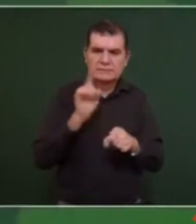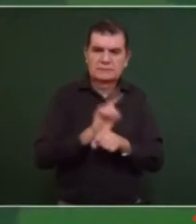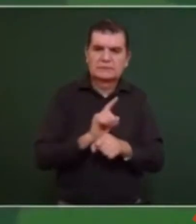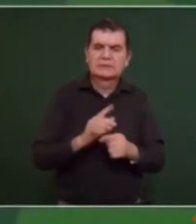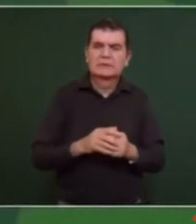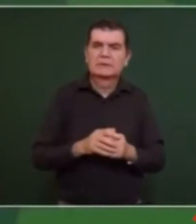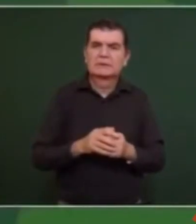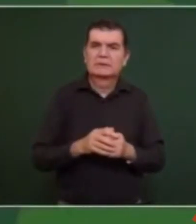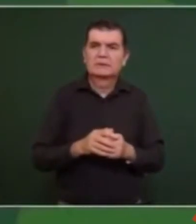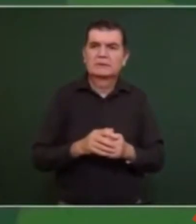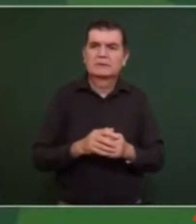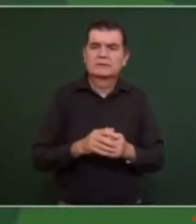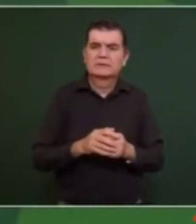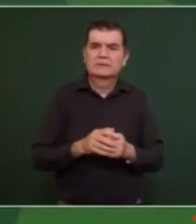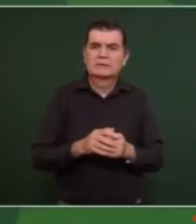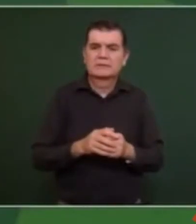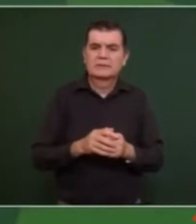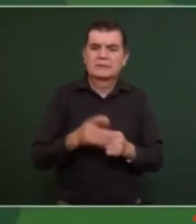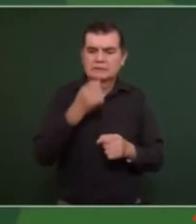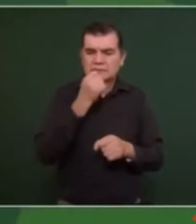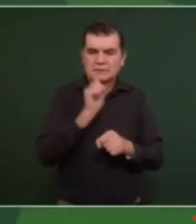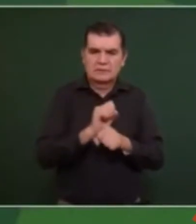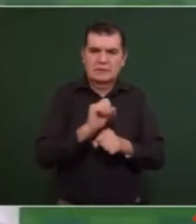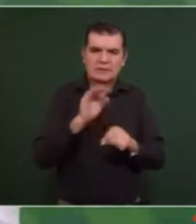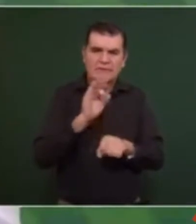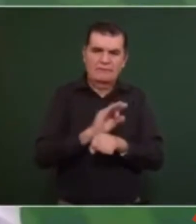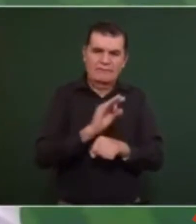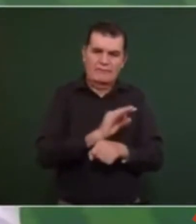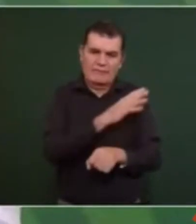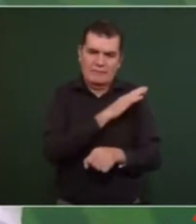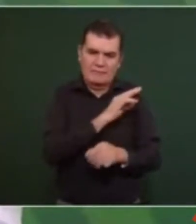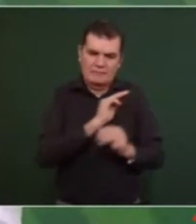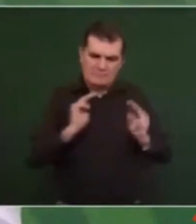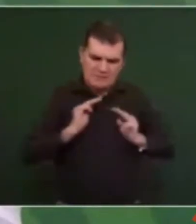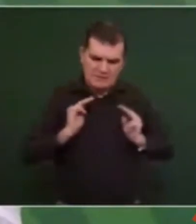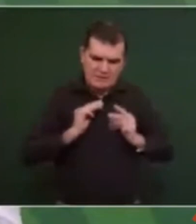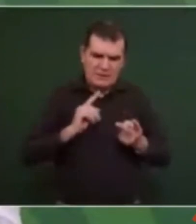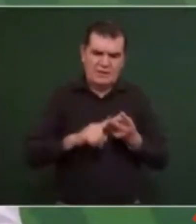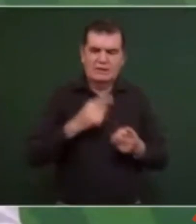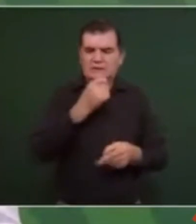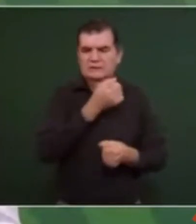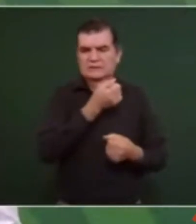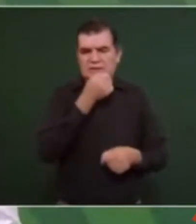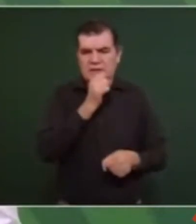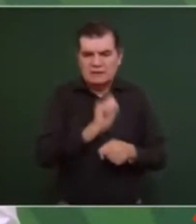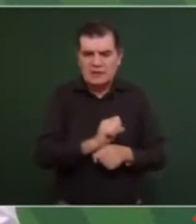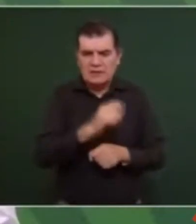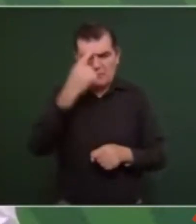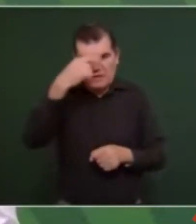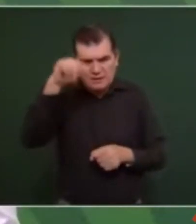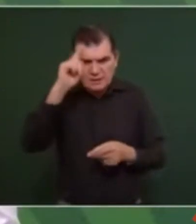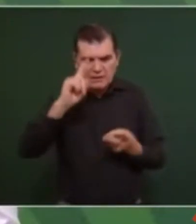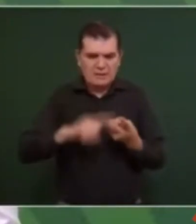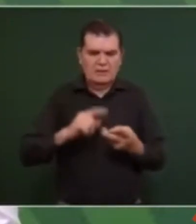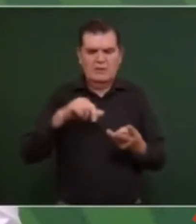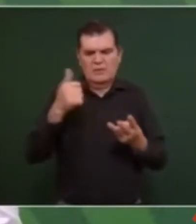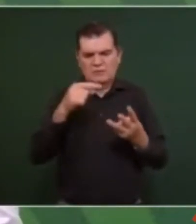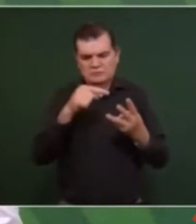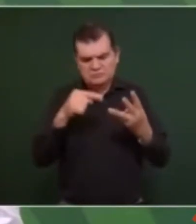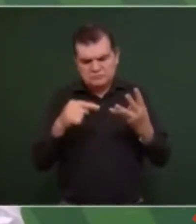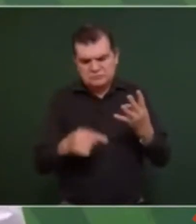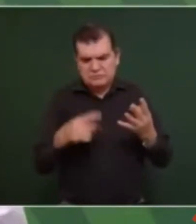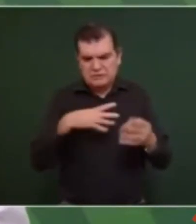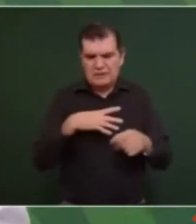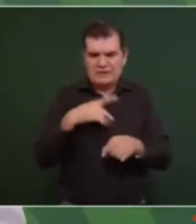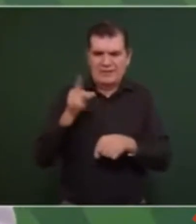eh el secretario de defensa secretario de marina y otros servidores públicos desde